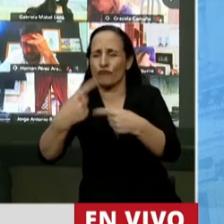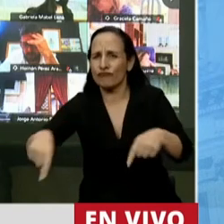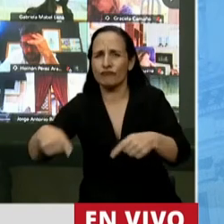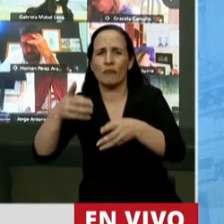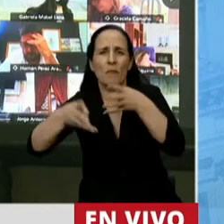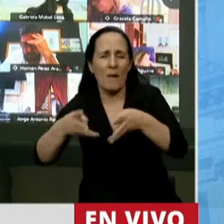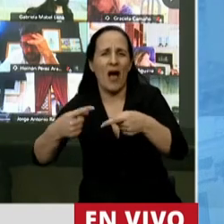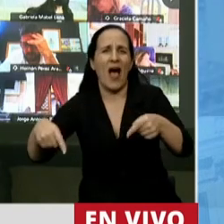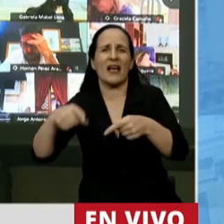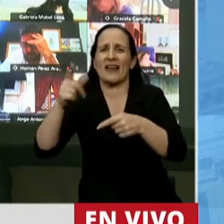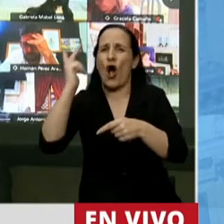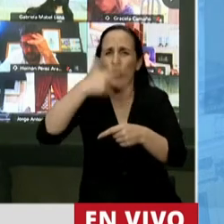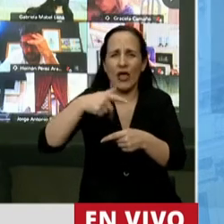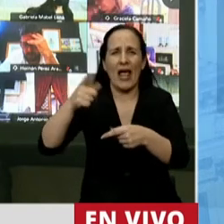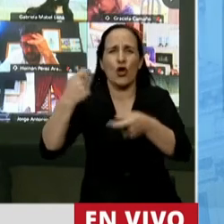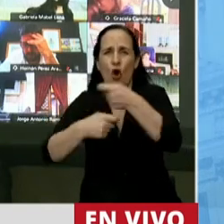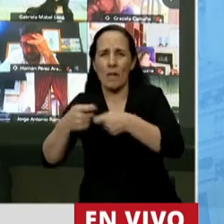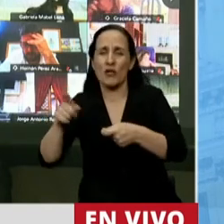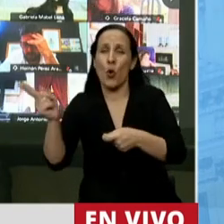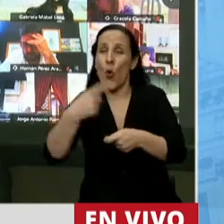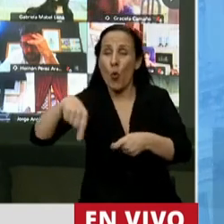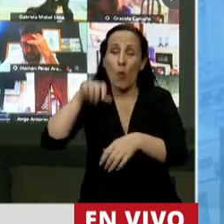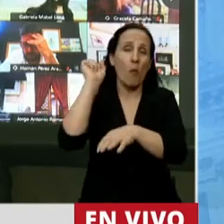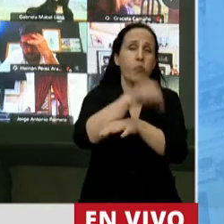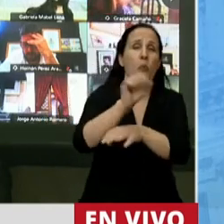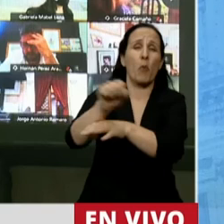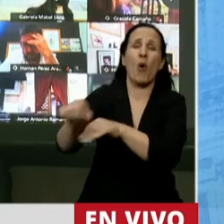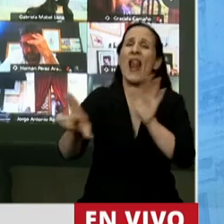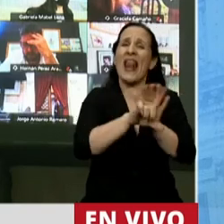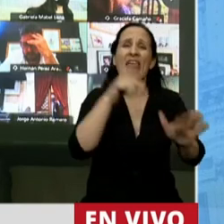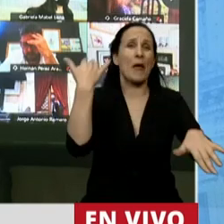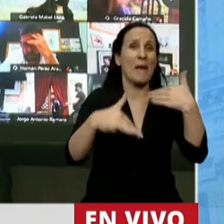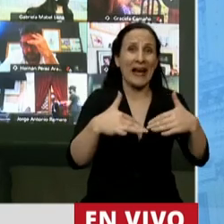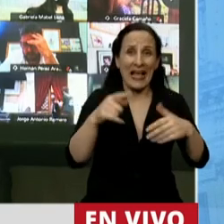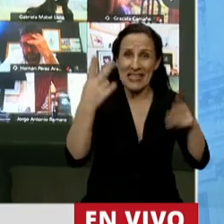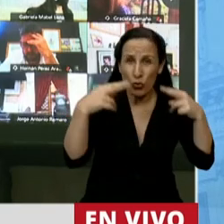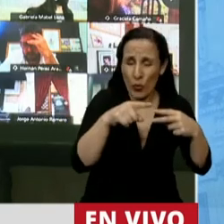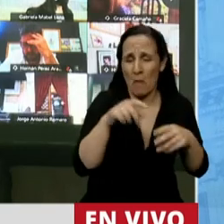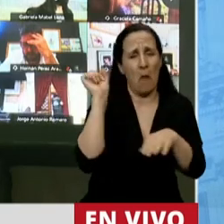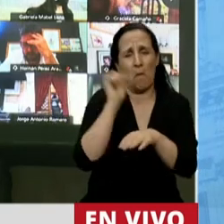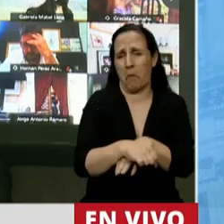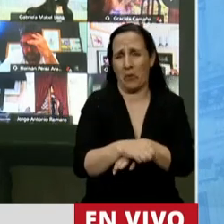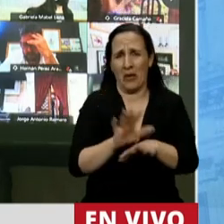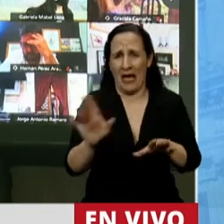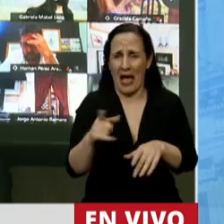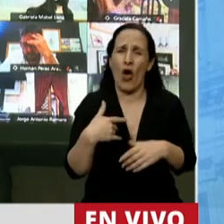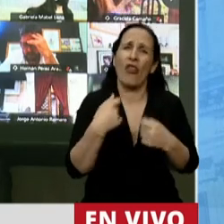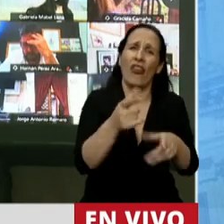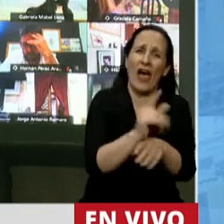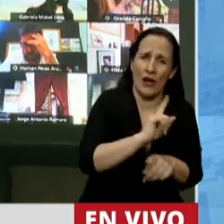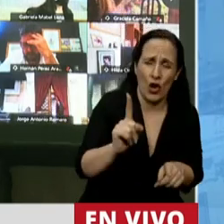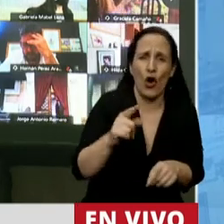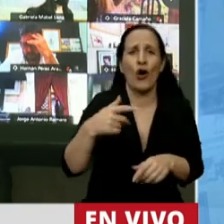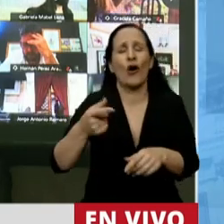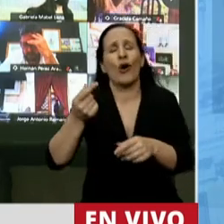hoteles, los comercios, todo lo que no han querido atender negando la ley de emergencia turística. Ni heladera llena, ni aumento a los jubilados,